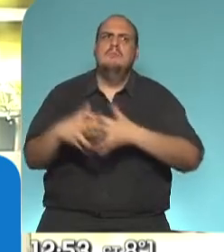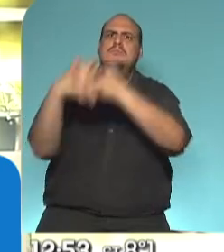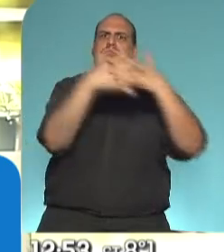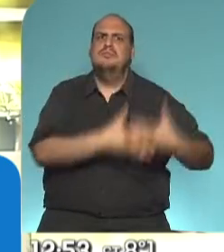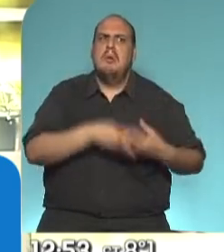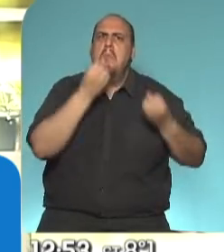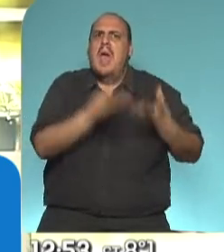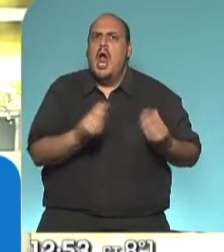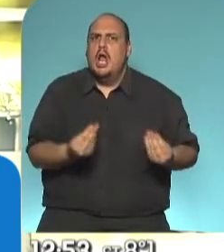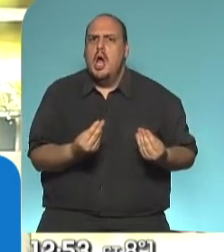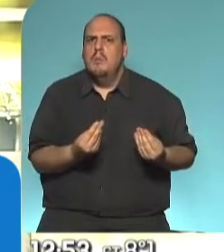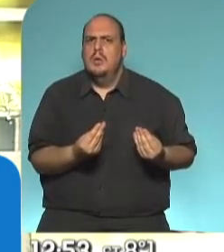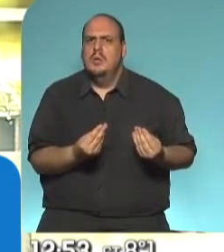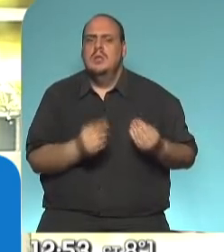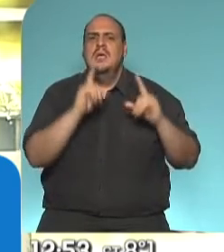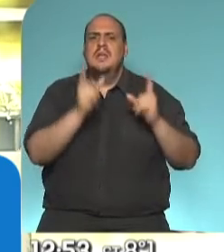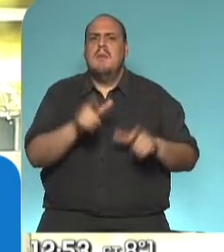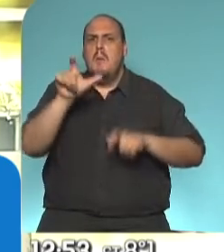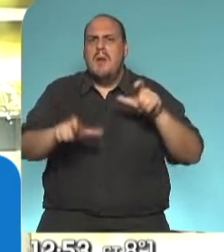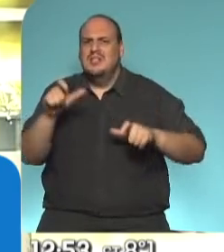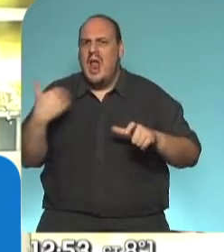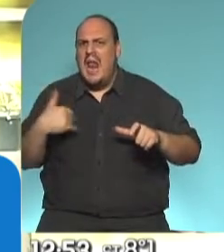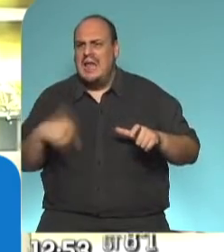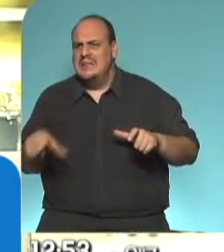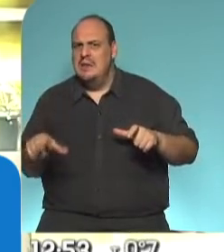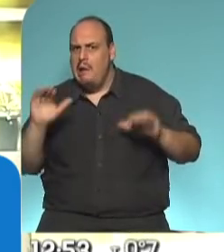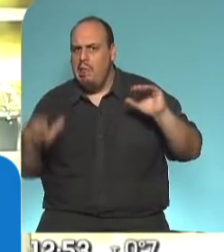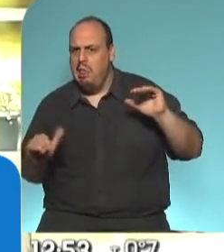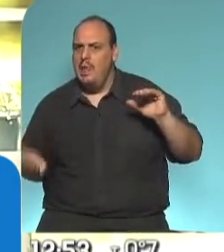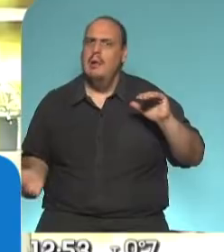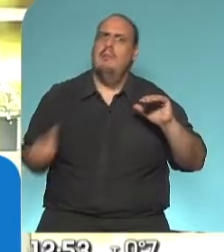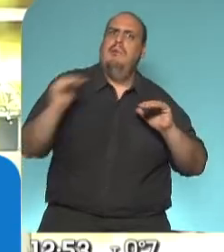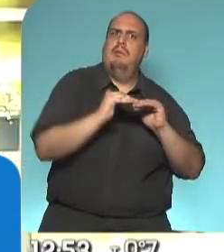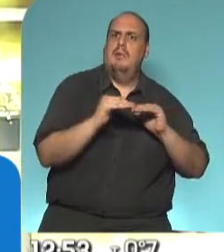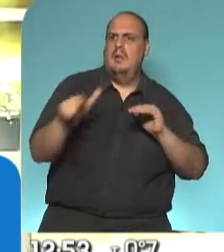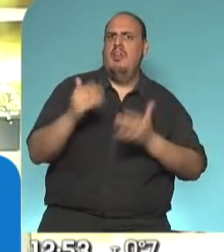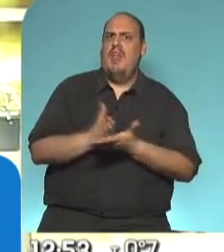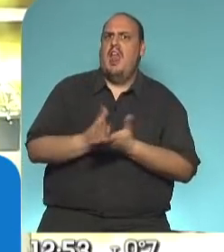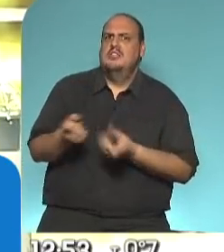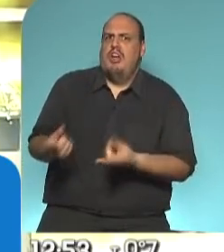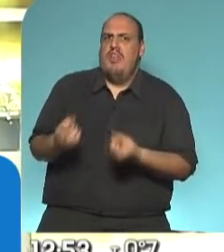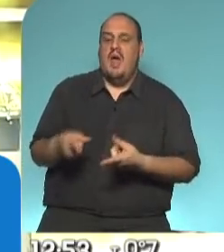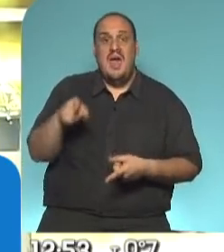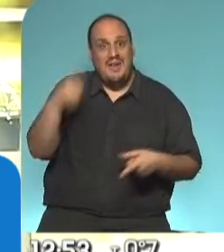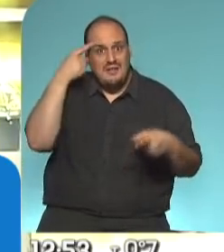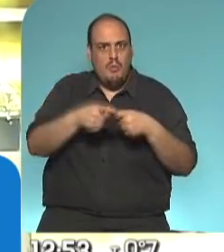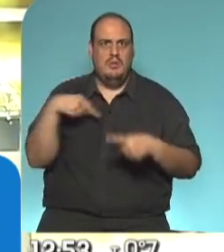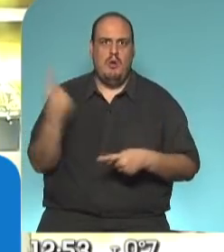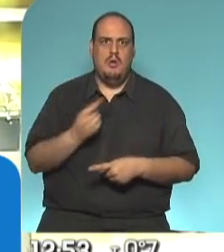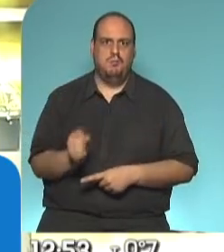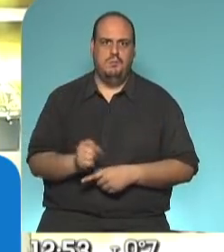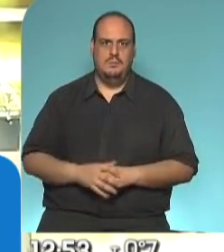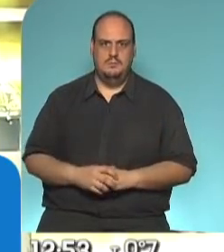Cómo cada vez incluimos a más argentinos y les damos más derechos. Esos son los objetivos que tenemos.